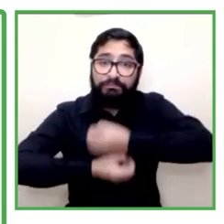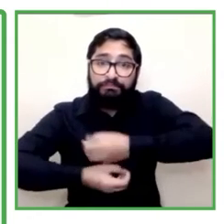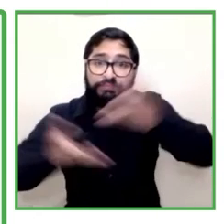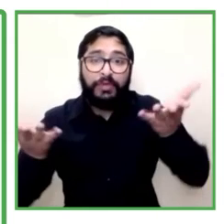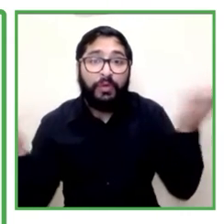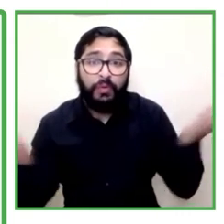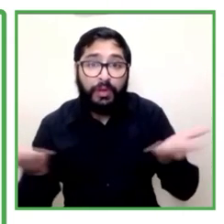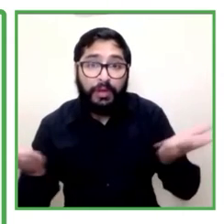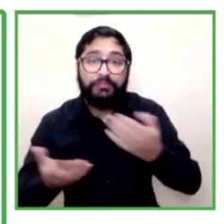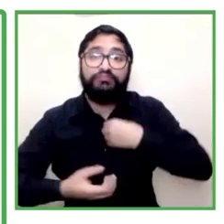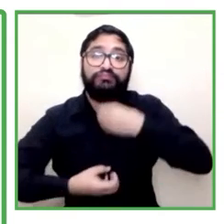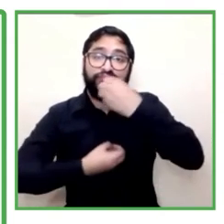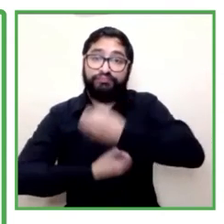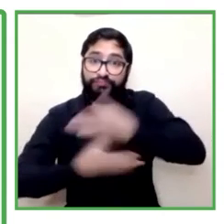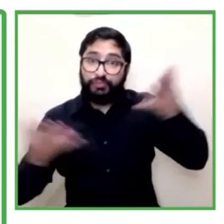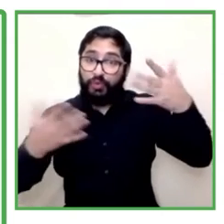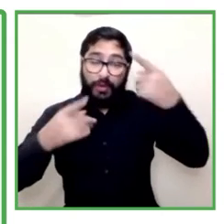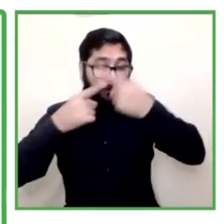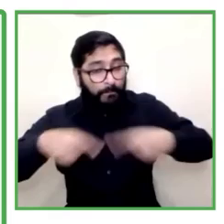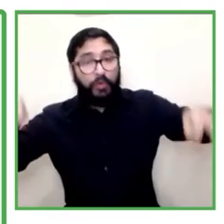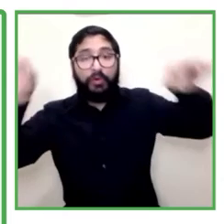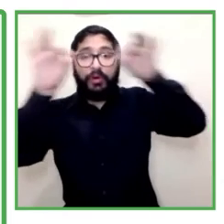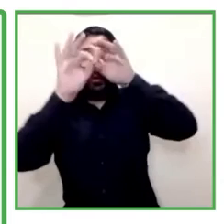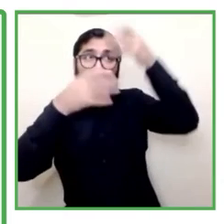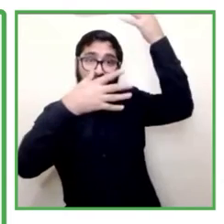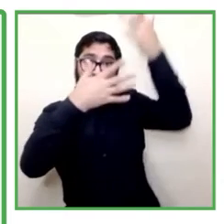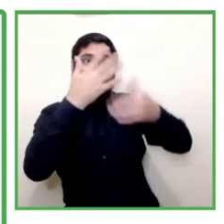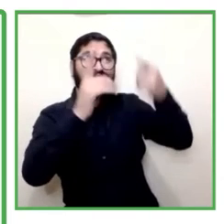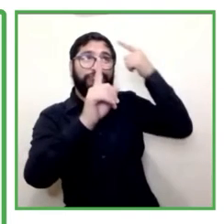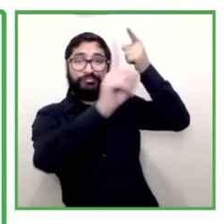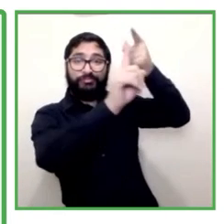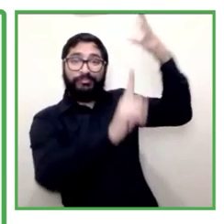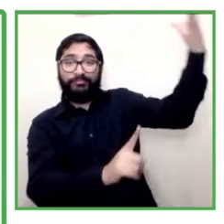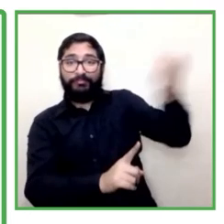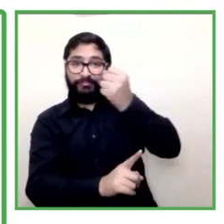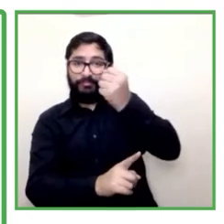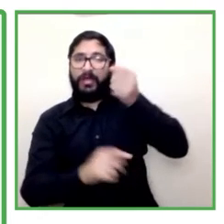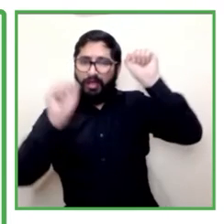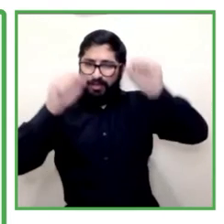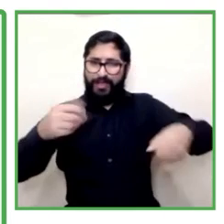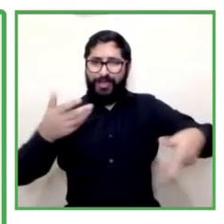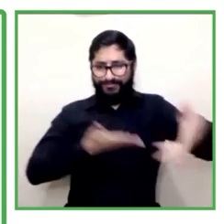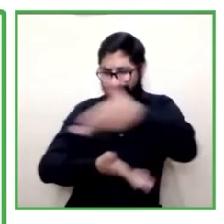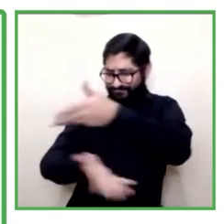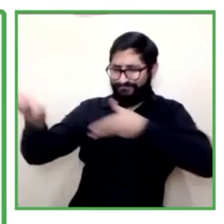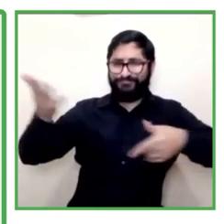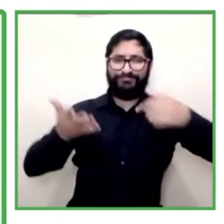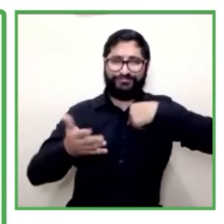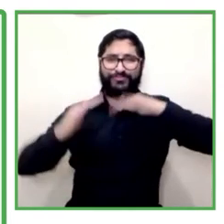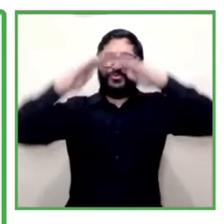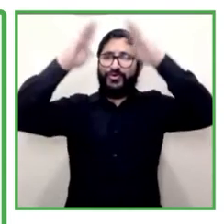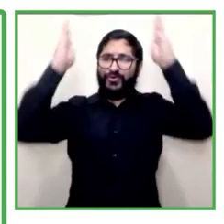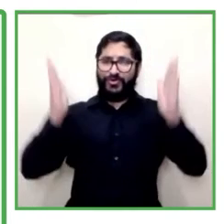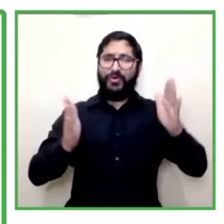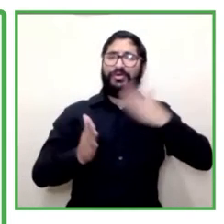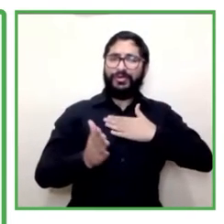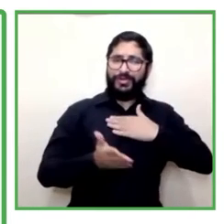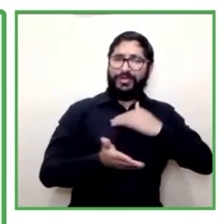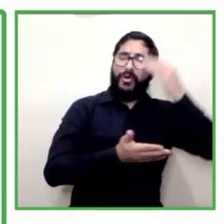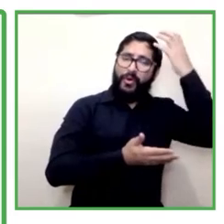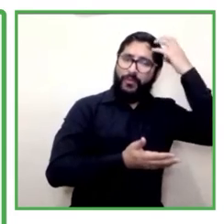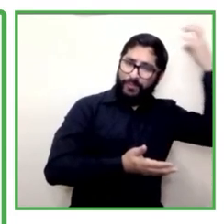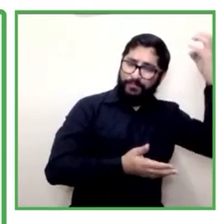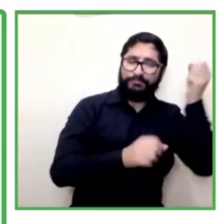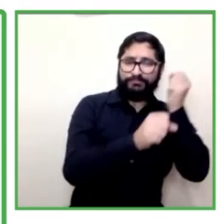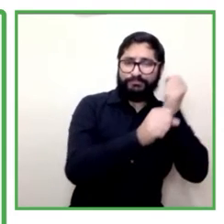de manera colaborativa no solo como entidad sino como sector trabajo hemos venido impulsando y atendiendo a favor de